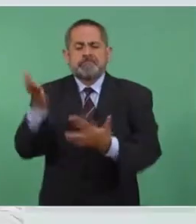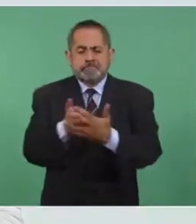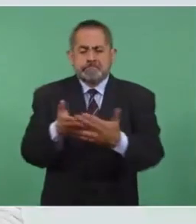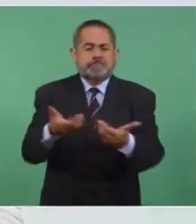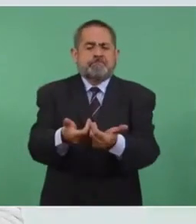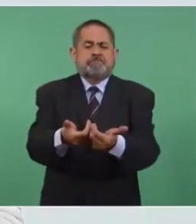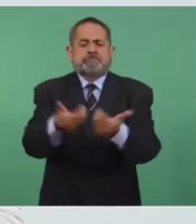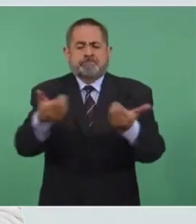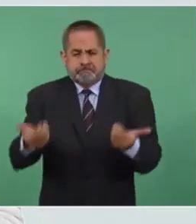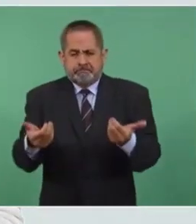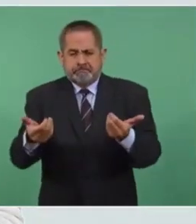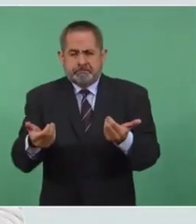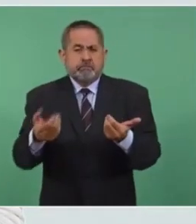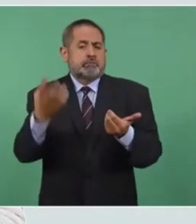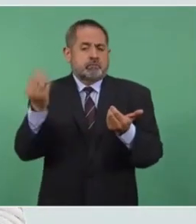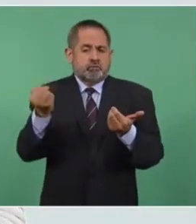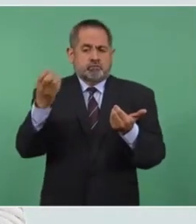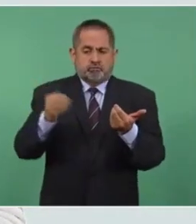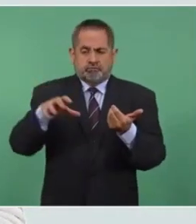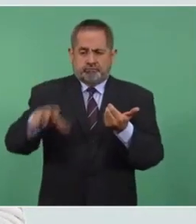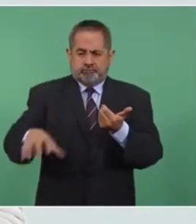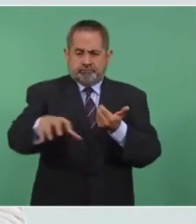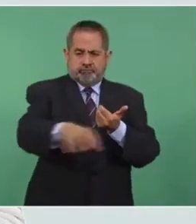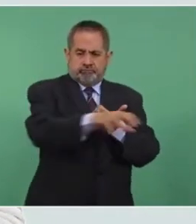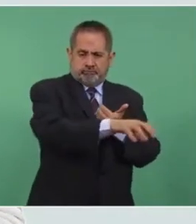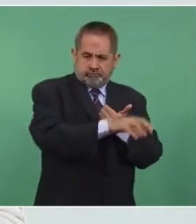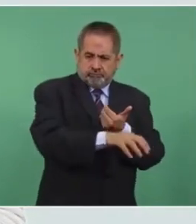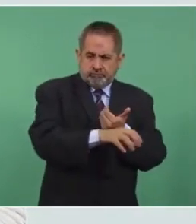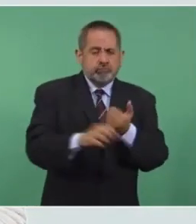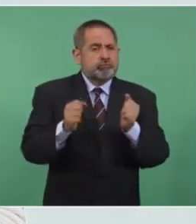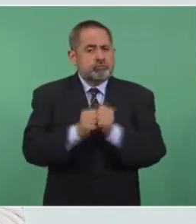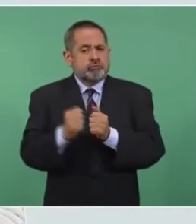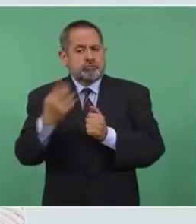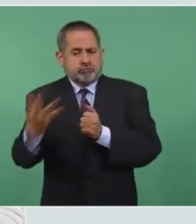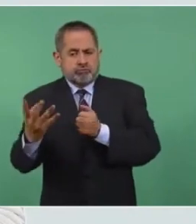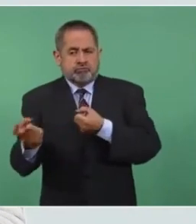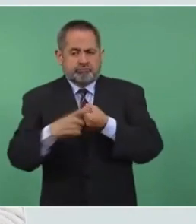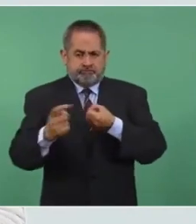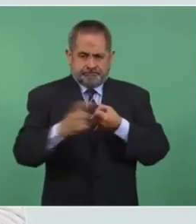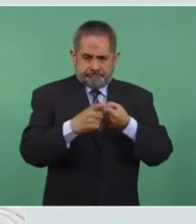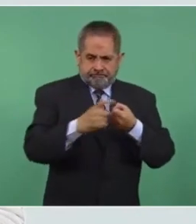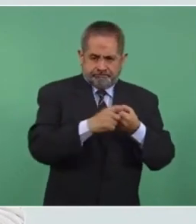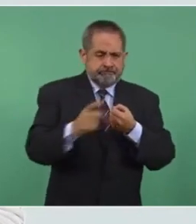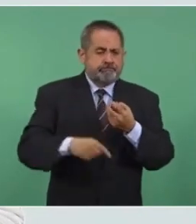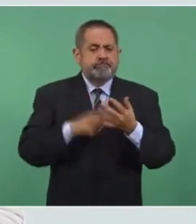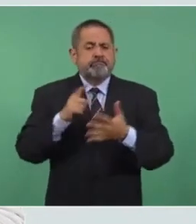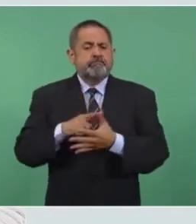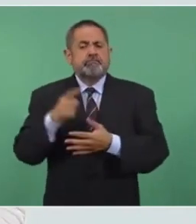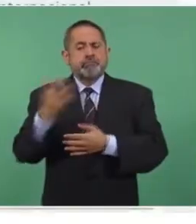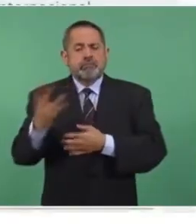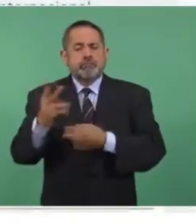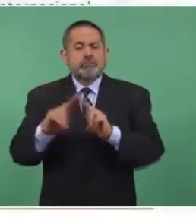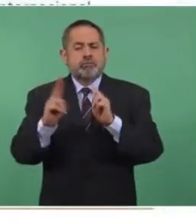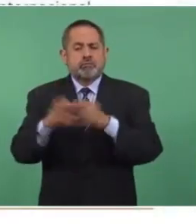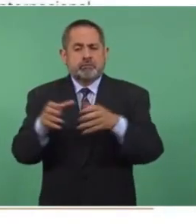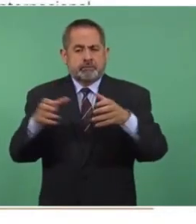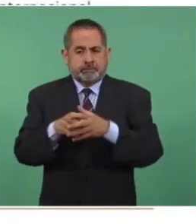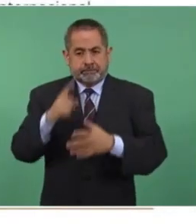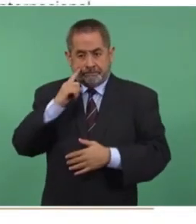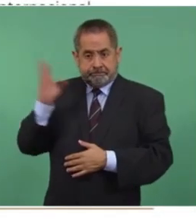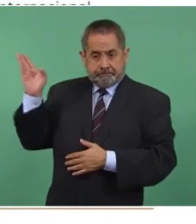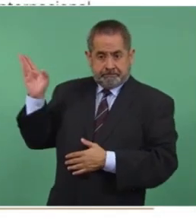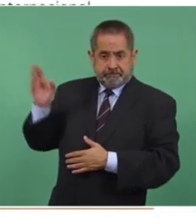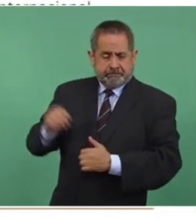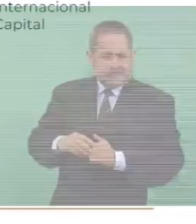nueve subsidiarias, cuatro filiales y cuatro unidades de negocios. Entre estas